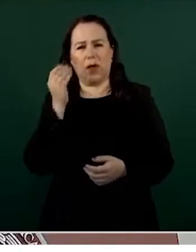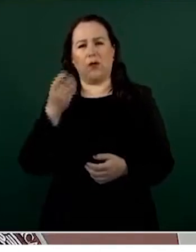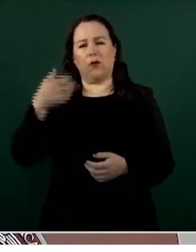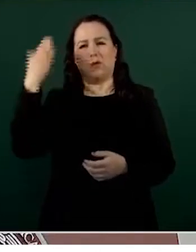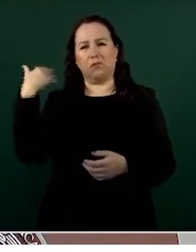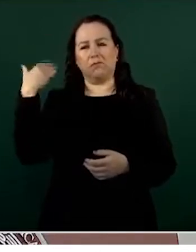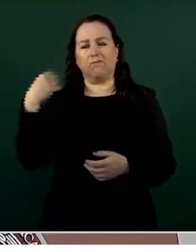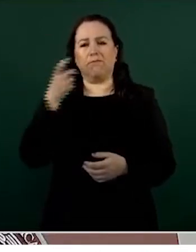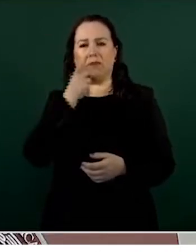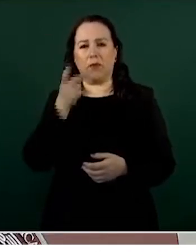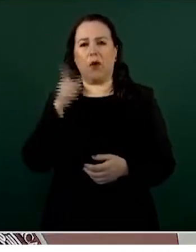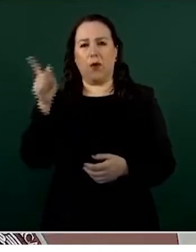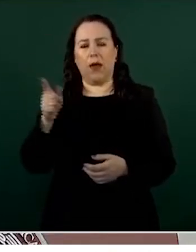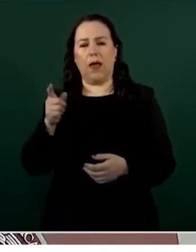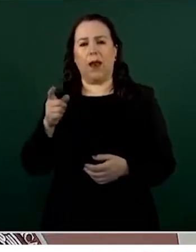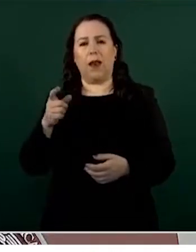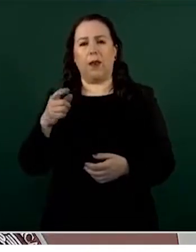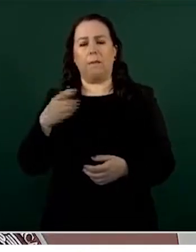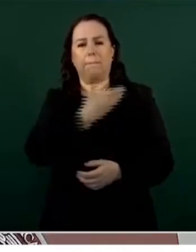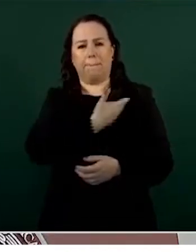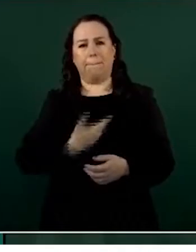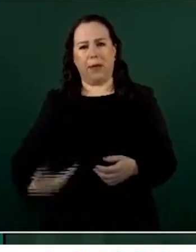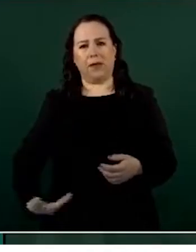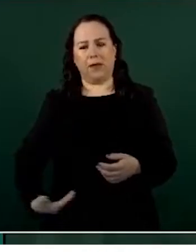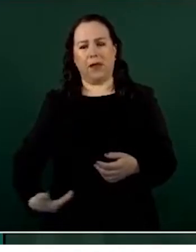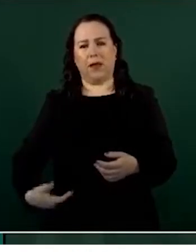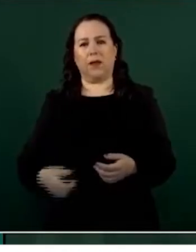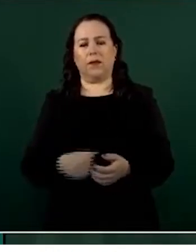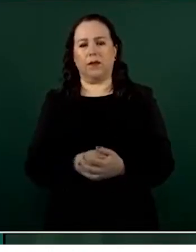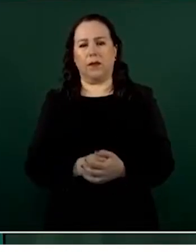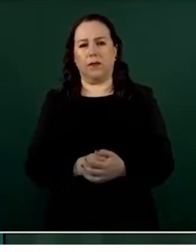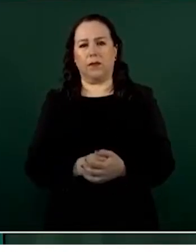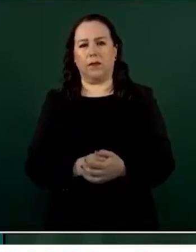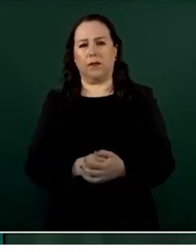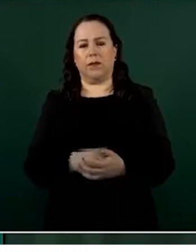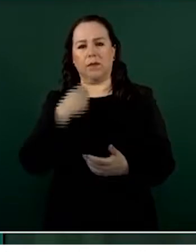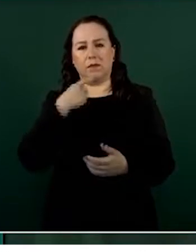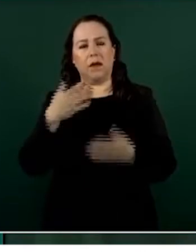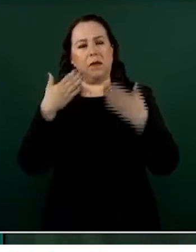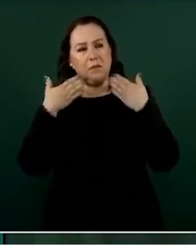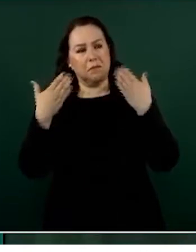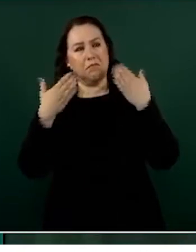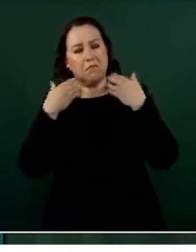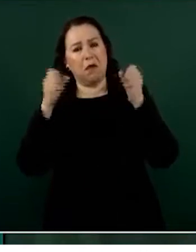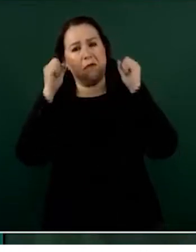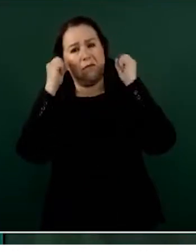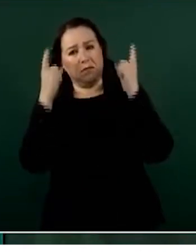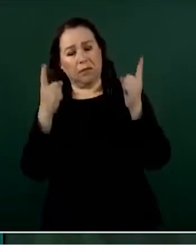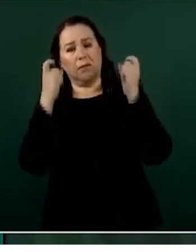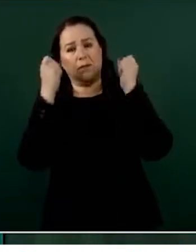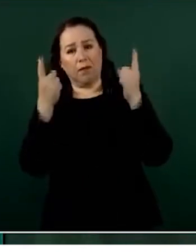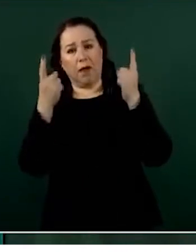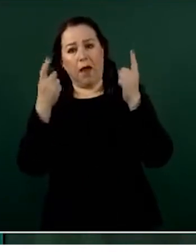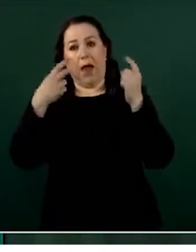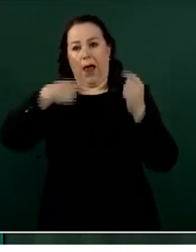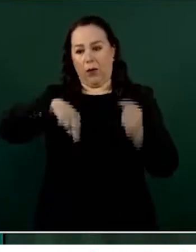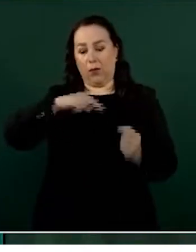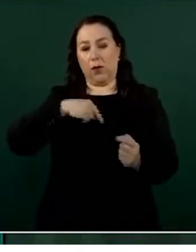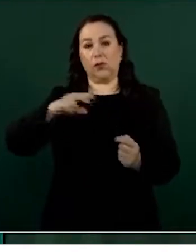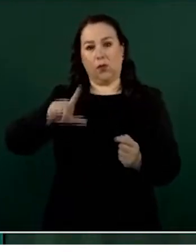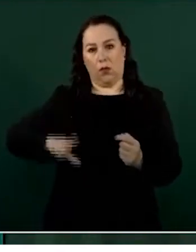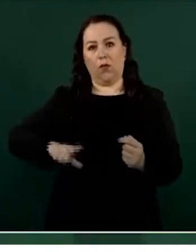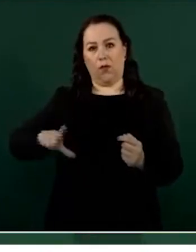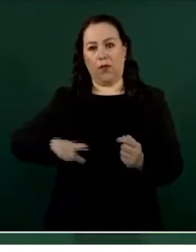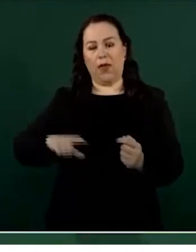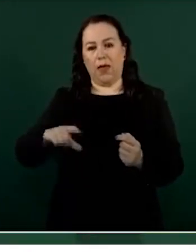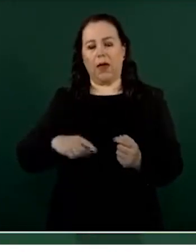enorme generosidad del presidente de la República hacia nuestra administración. Este reconocimiento que expresó ayer